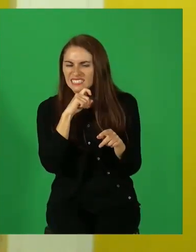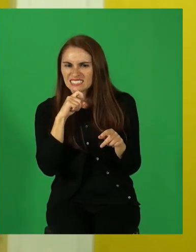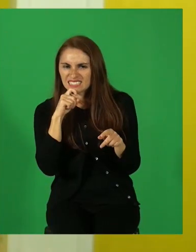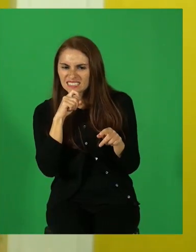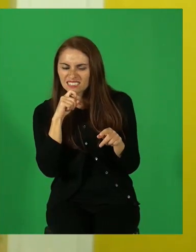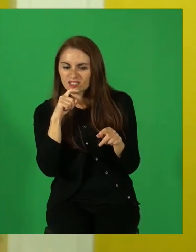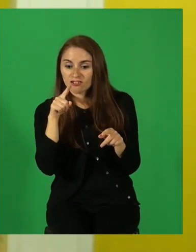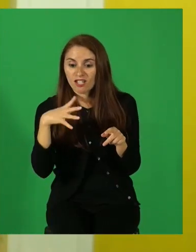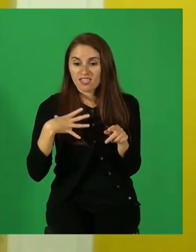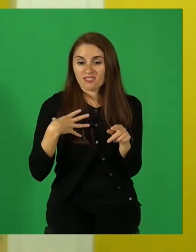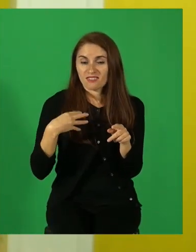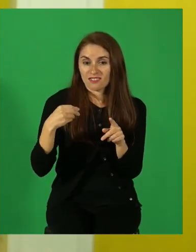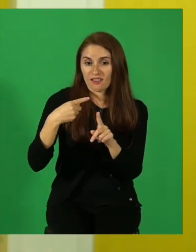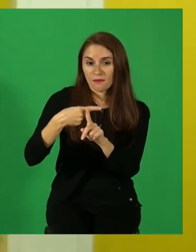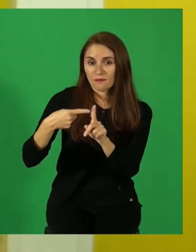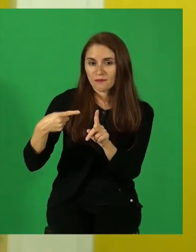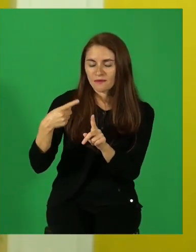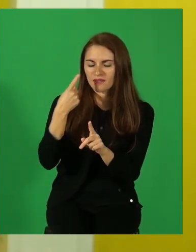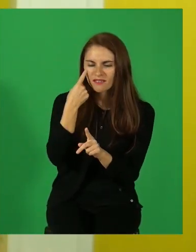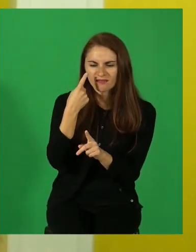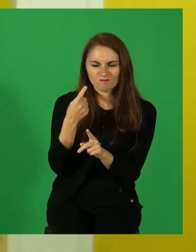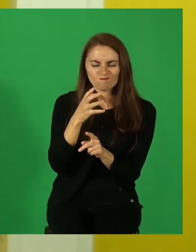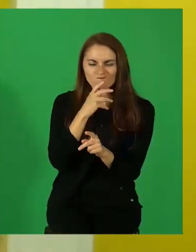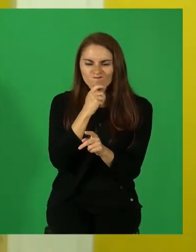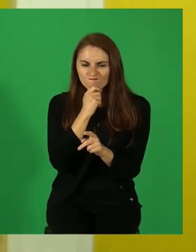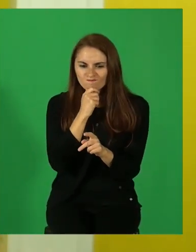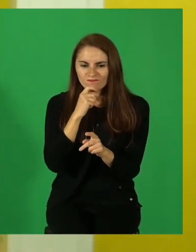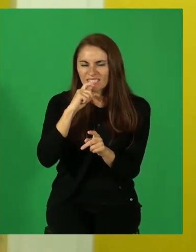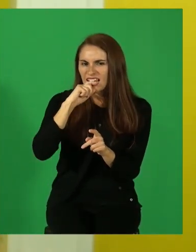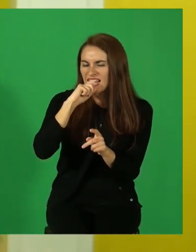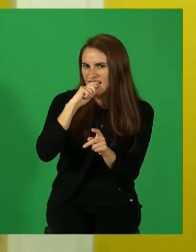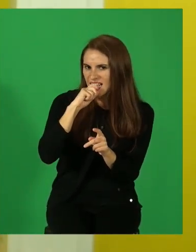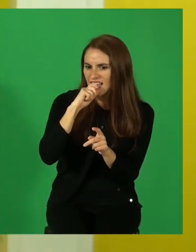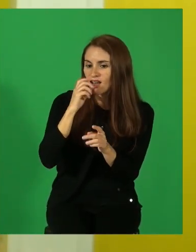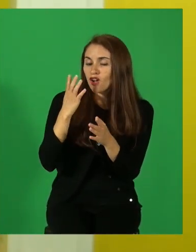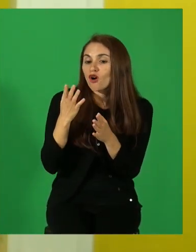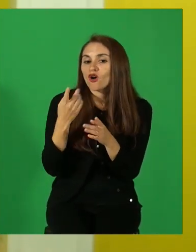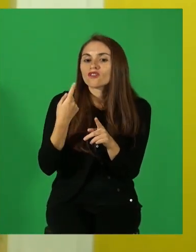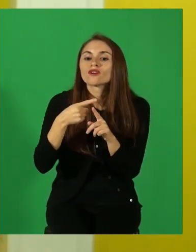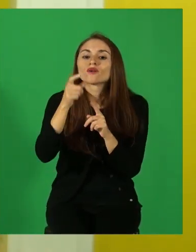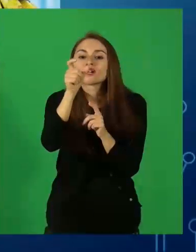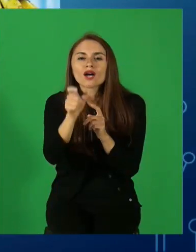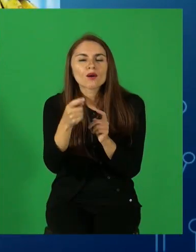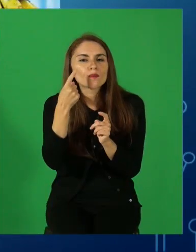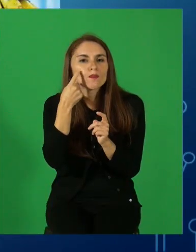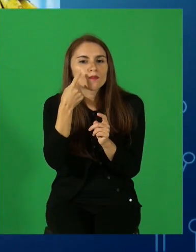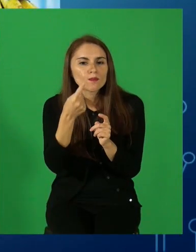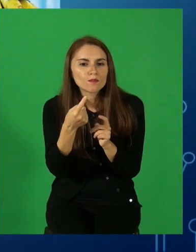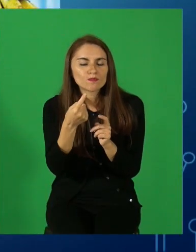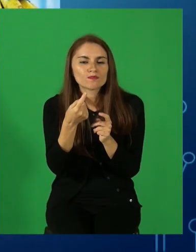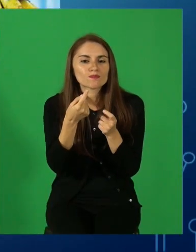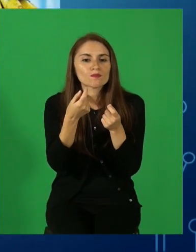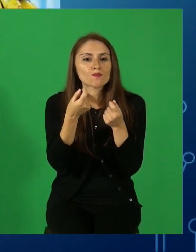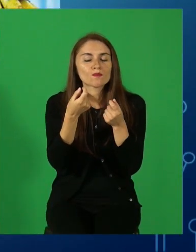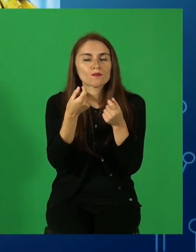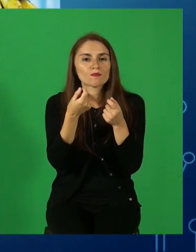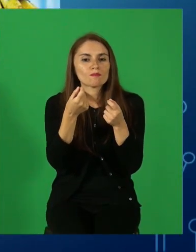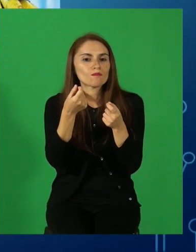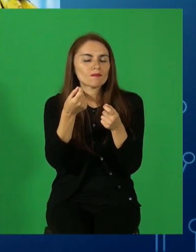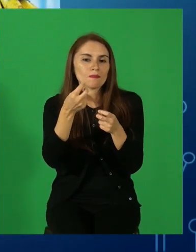su hijastra o bien siente celos y envidia de la mujer a la que está reemplazando.